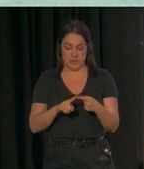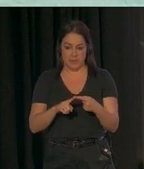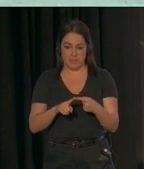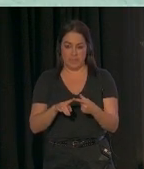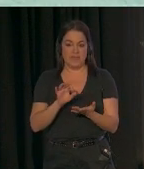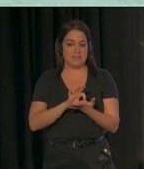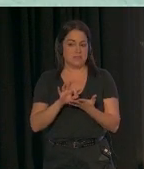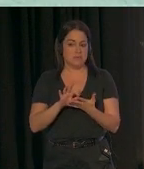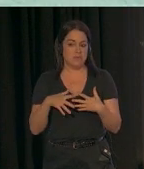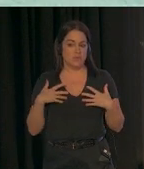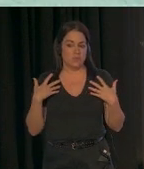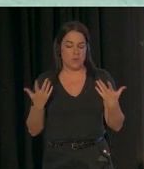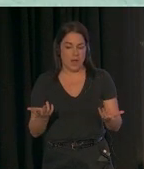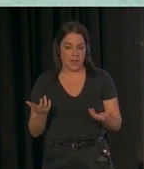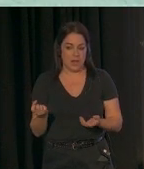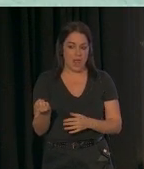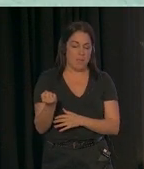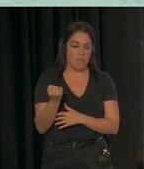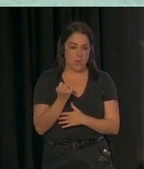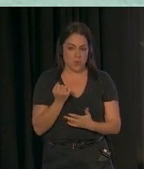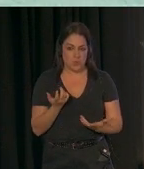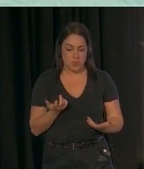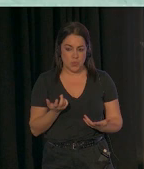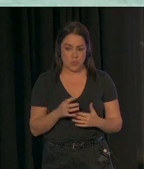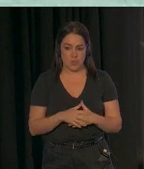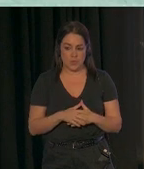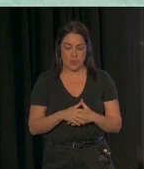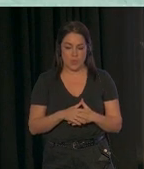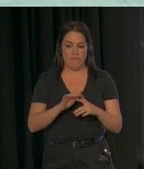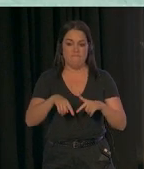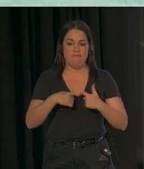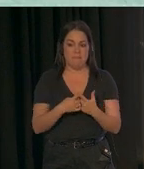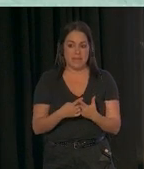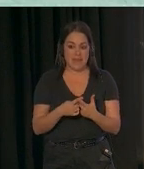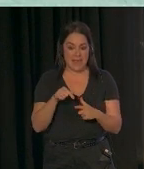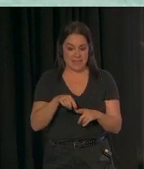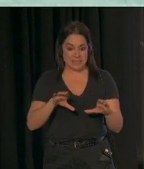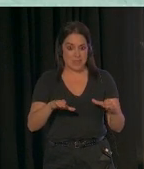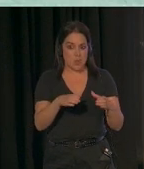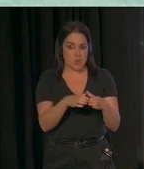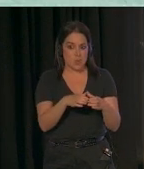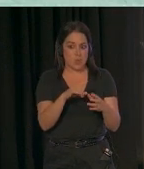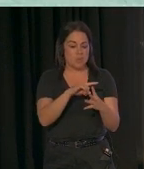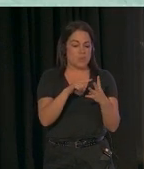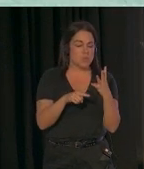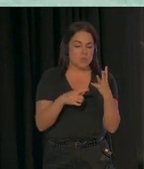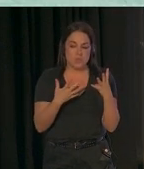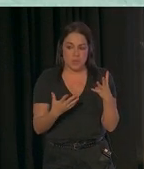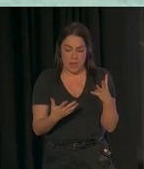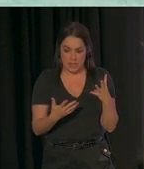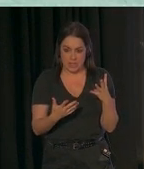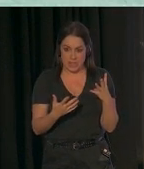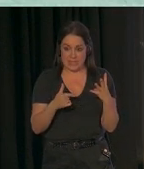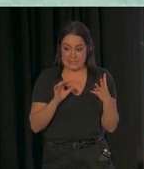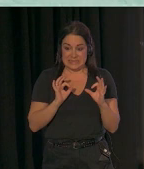servicios y apoyos que las familias de ese grupo puedan encontrar. Y es muy